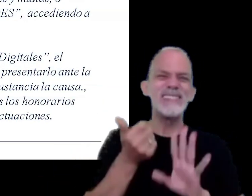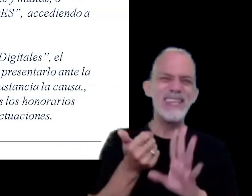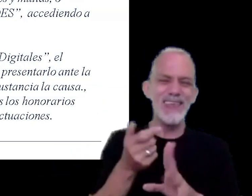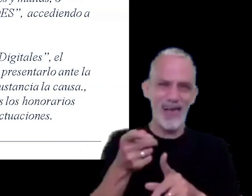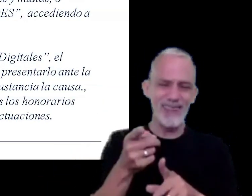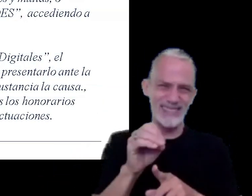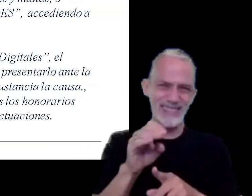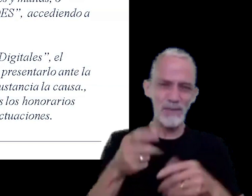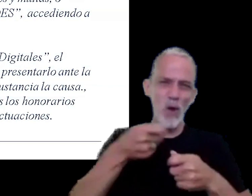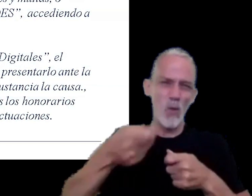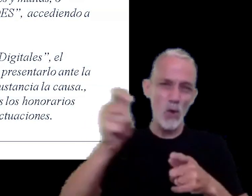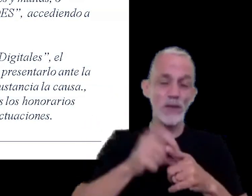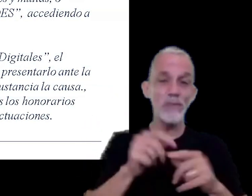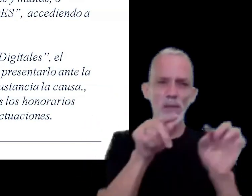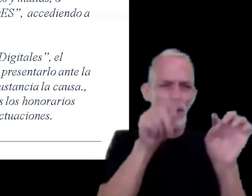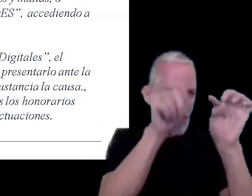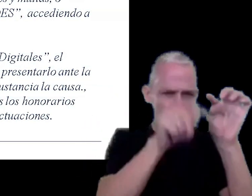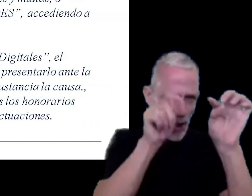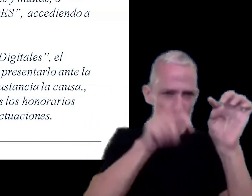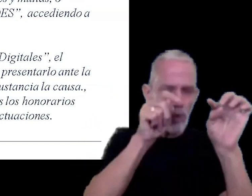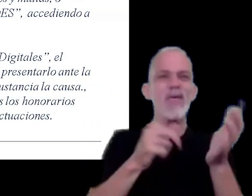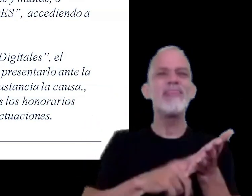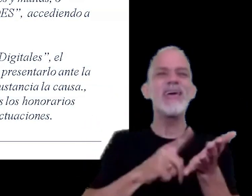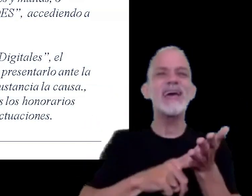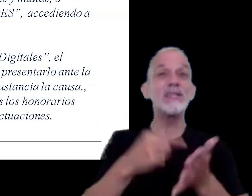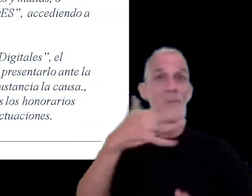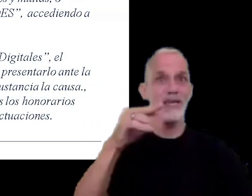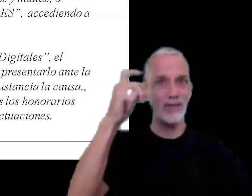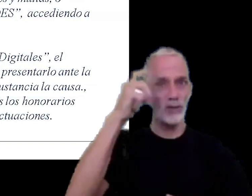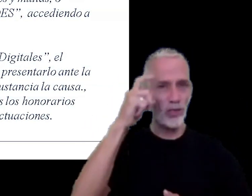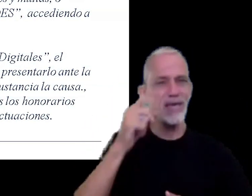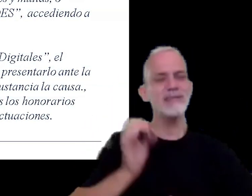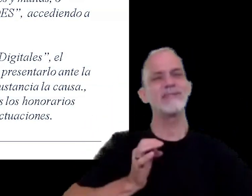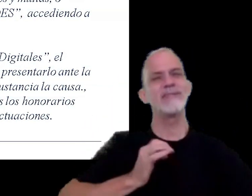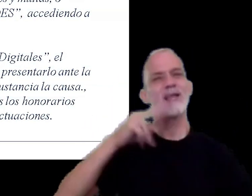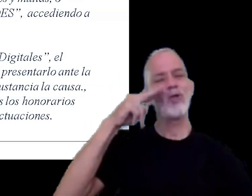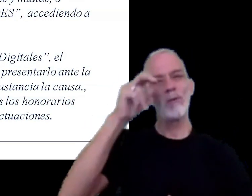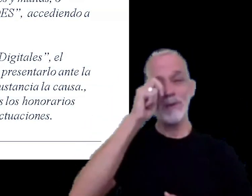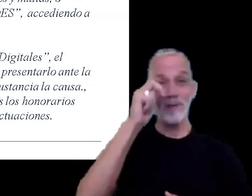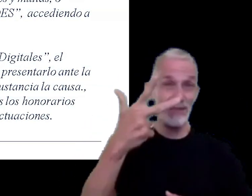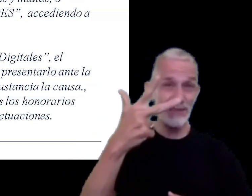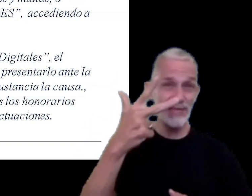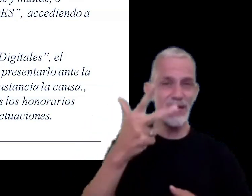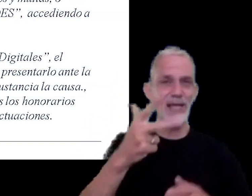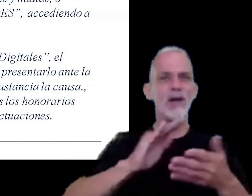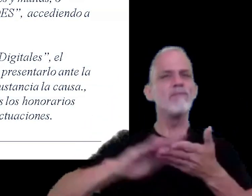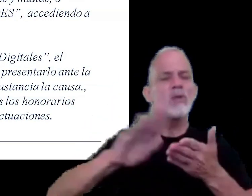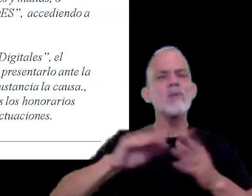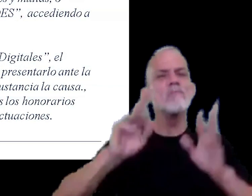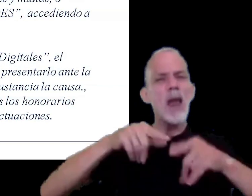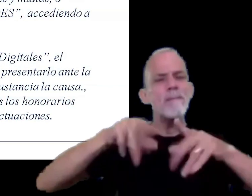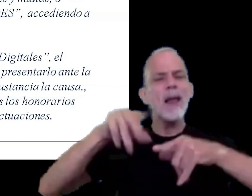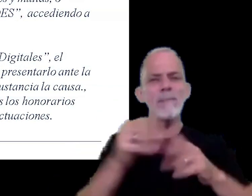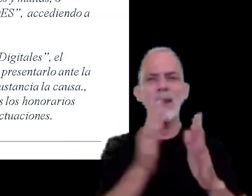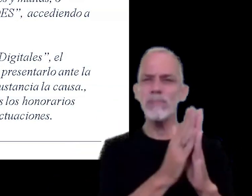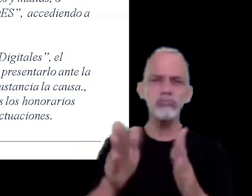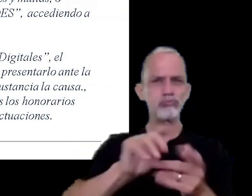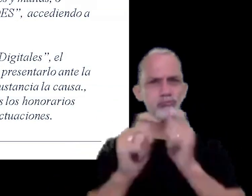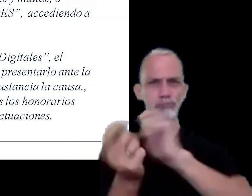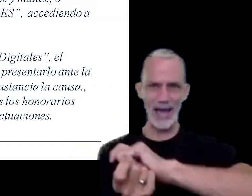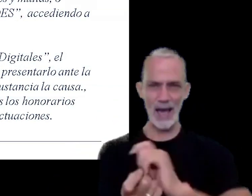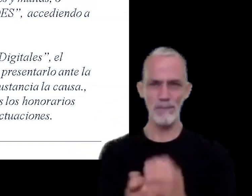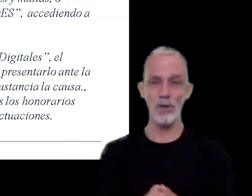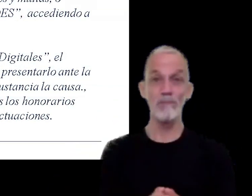accediendo a la opción decreto 510 barra 2023 reformulación de planes vigentes aquel